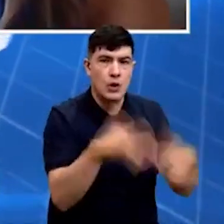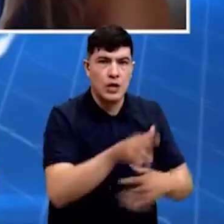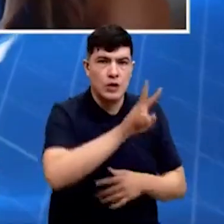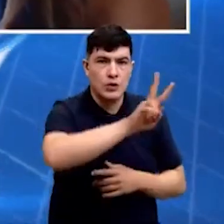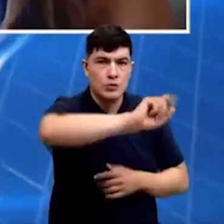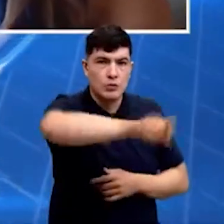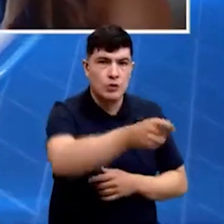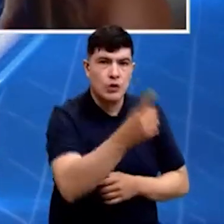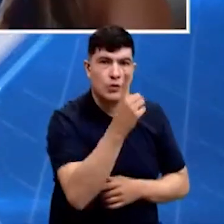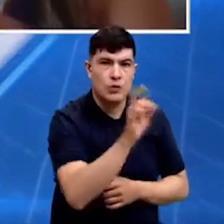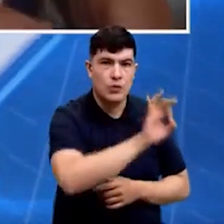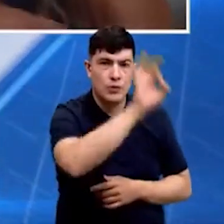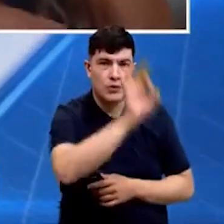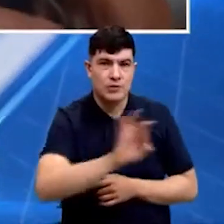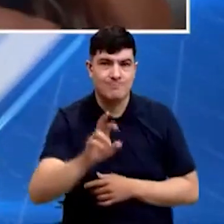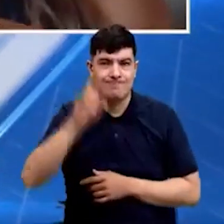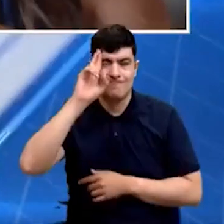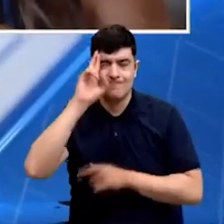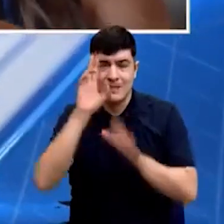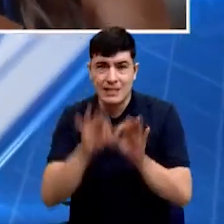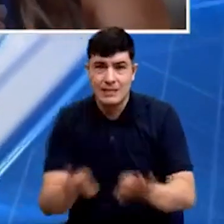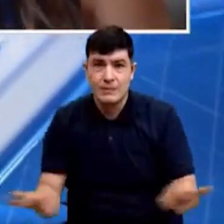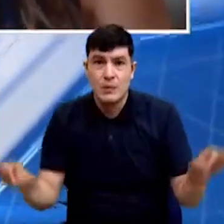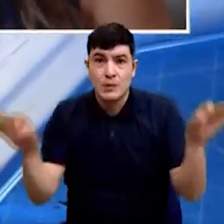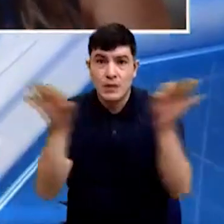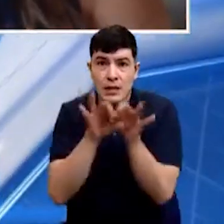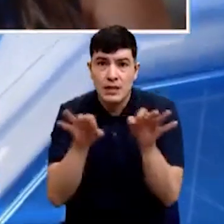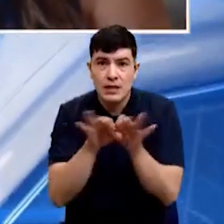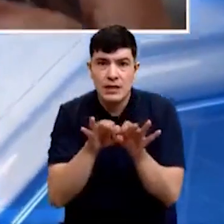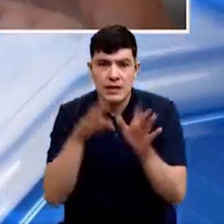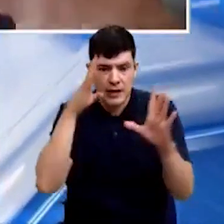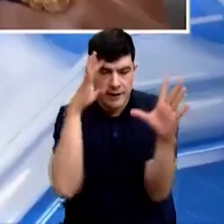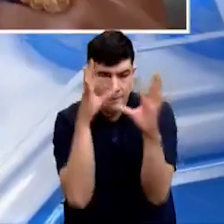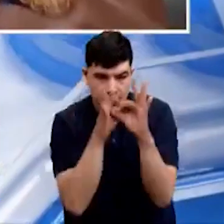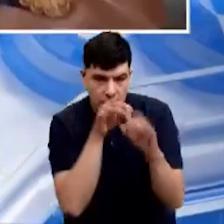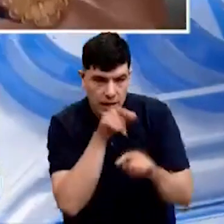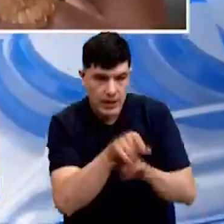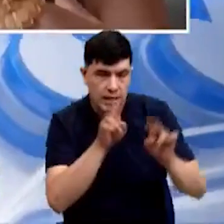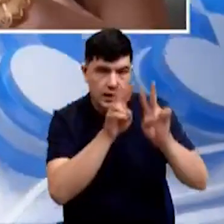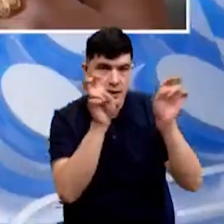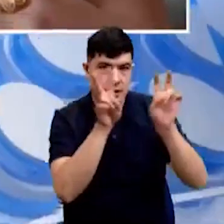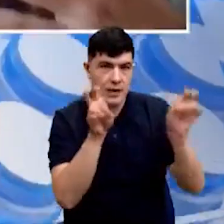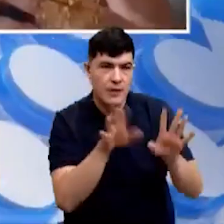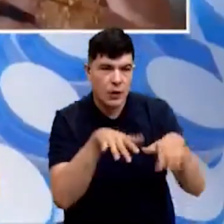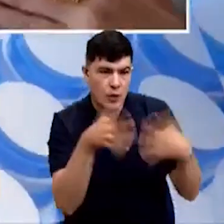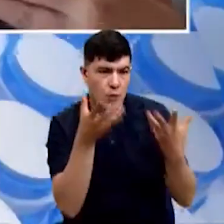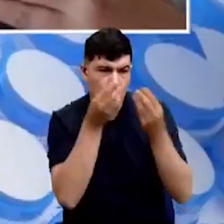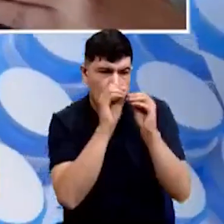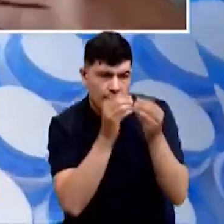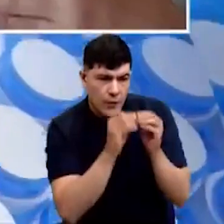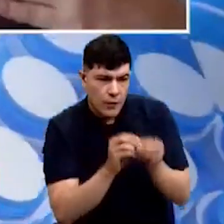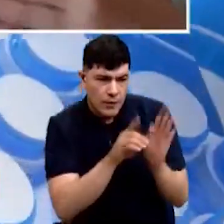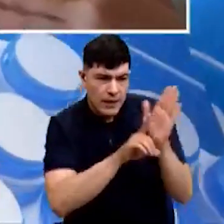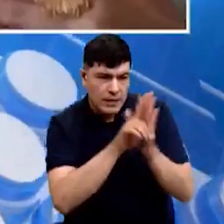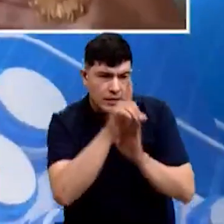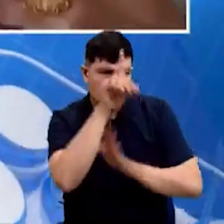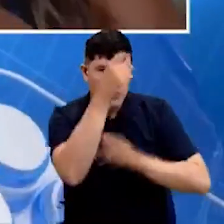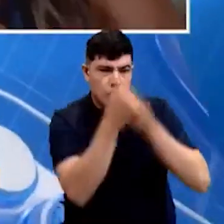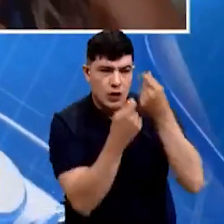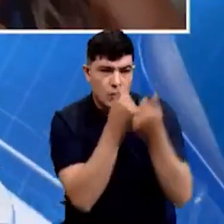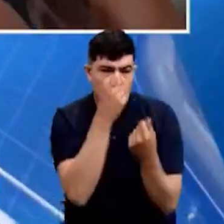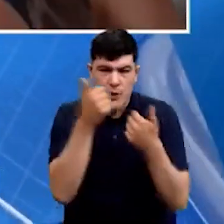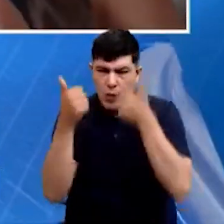2,1%. Y por eso es tan importante ponerle atención a la forma en venimos creciendo, cuáles son